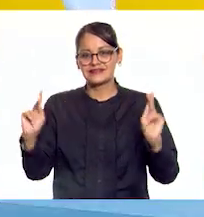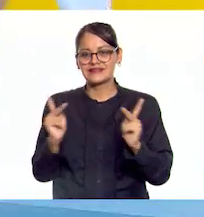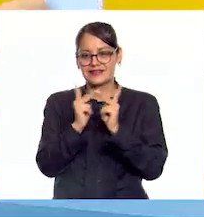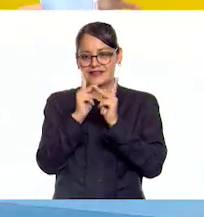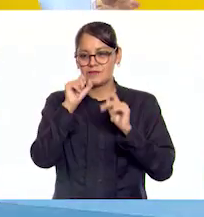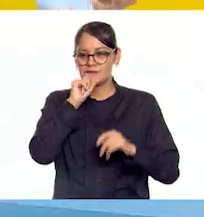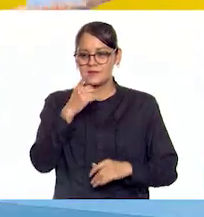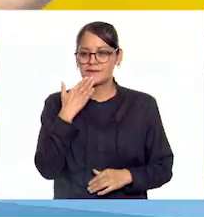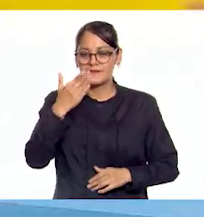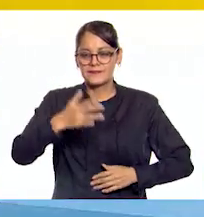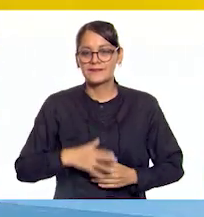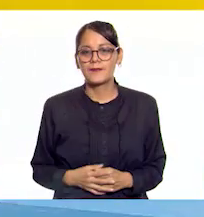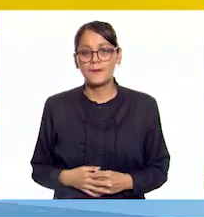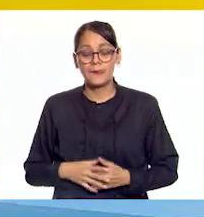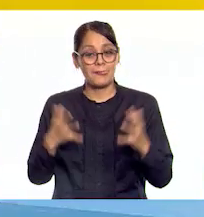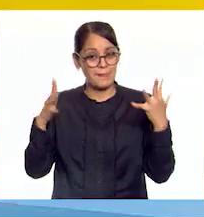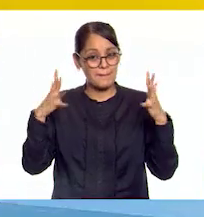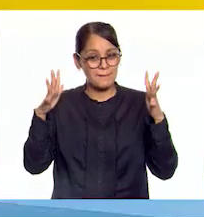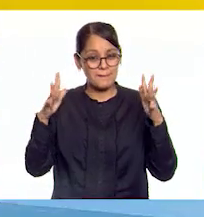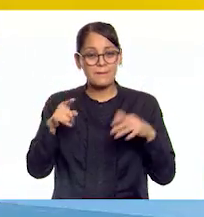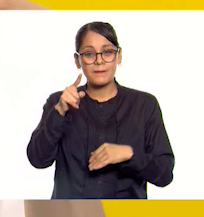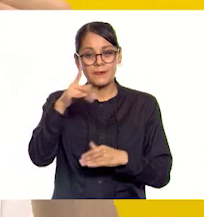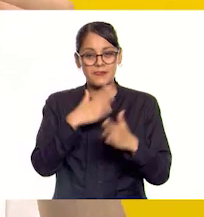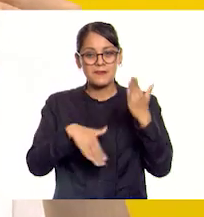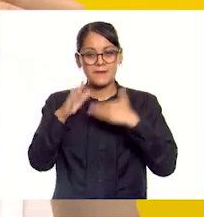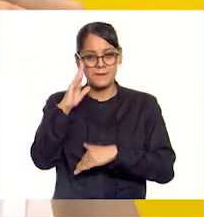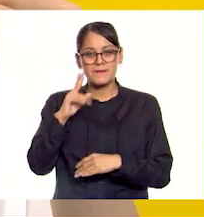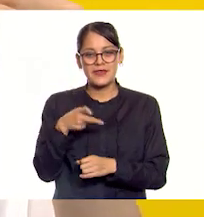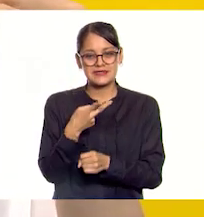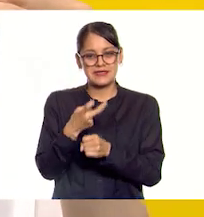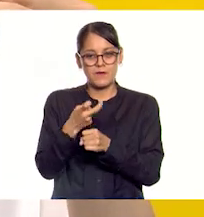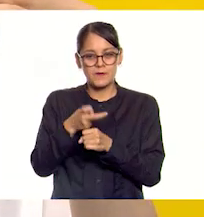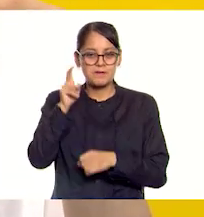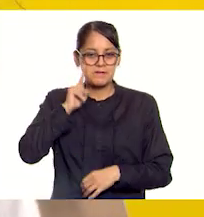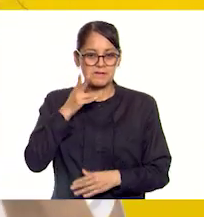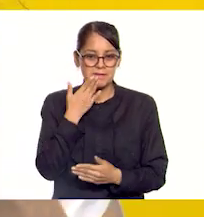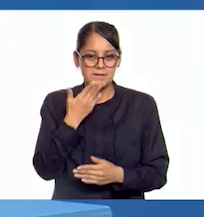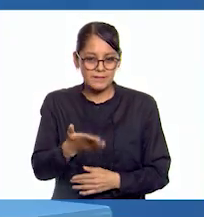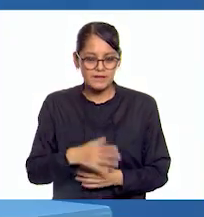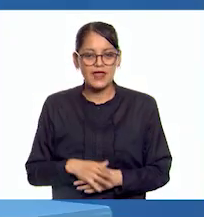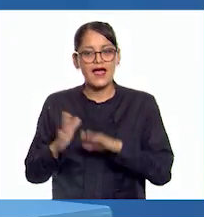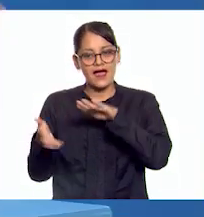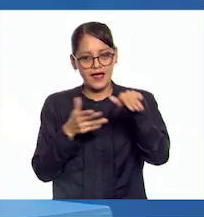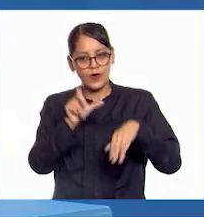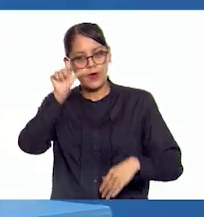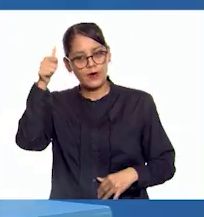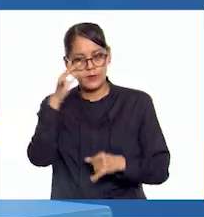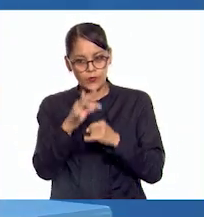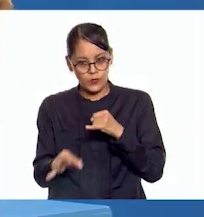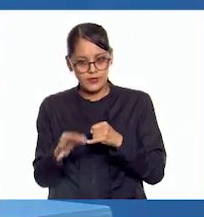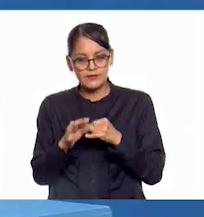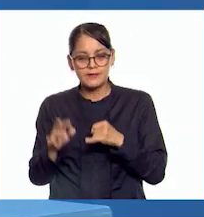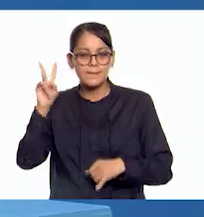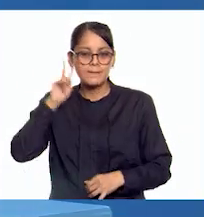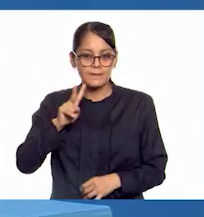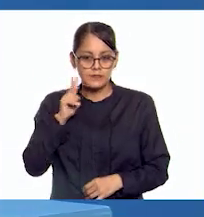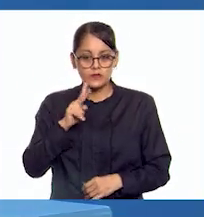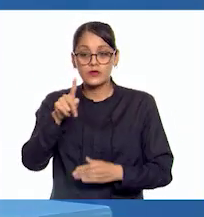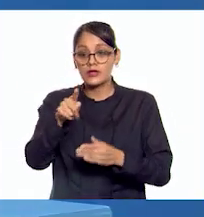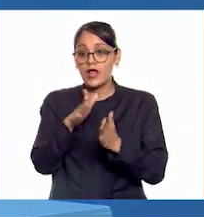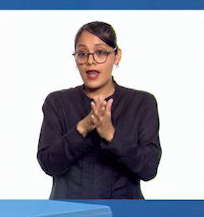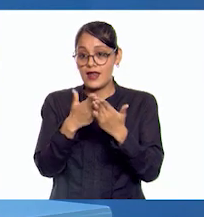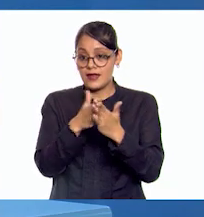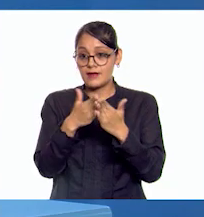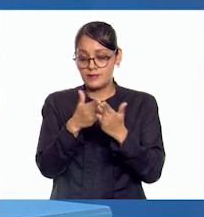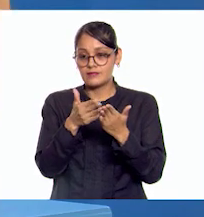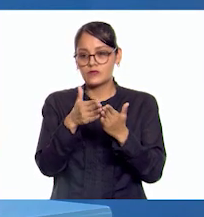bien. Has completado con éxito el segundo reto de la clase. Ahora pasemos al último reto que con ayuda de su libro